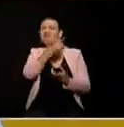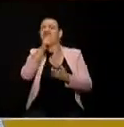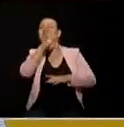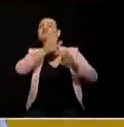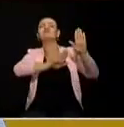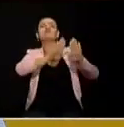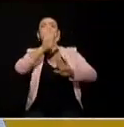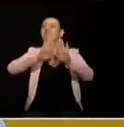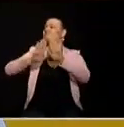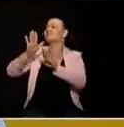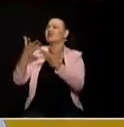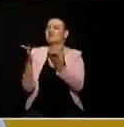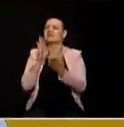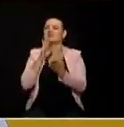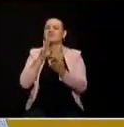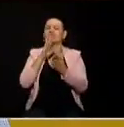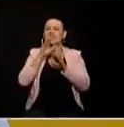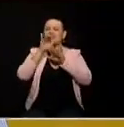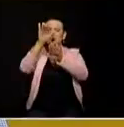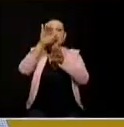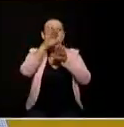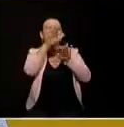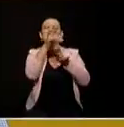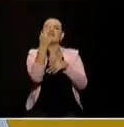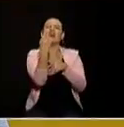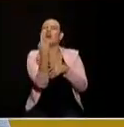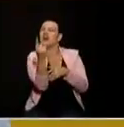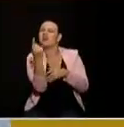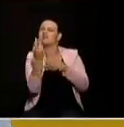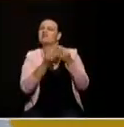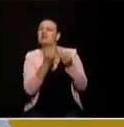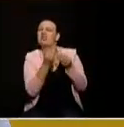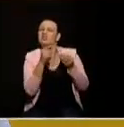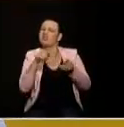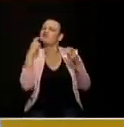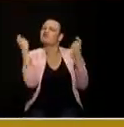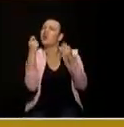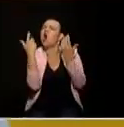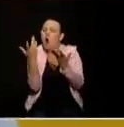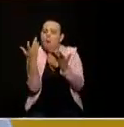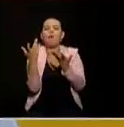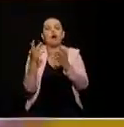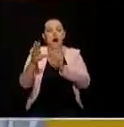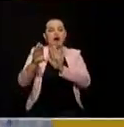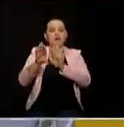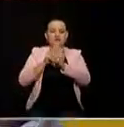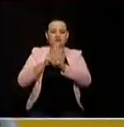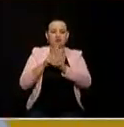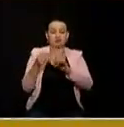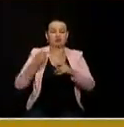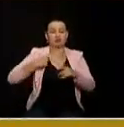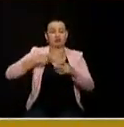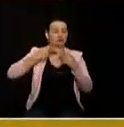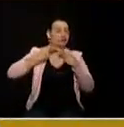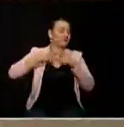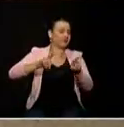a quién representan qué es lo que están haciendo en esta campaña porque nosotros somos todo lo contrario a